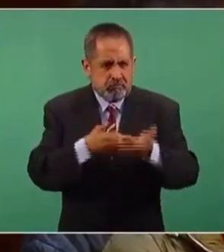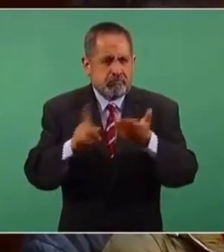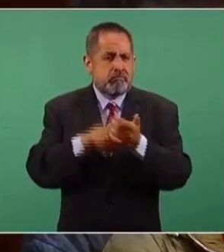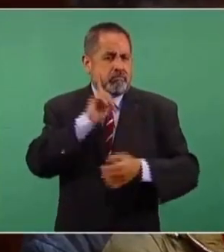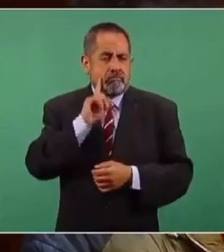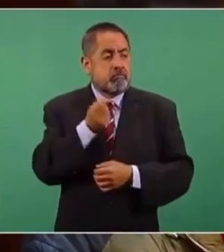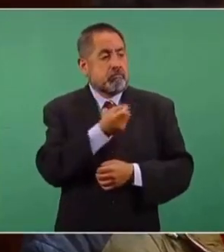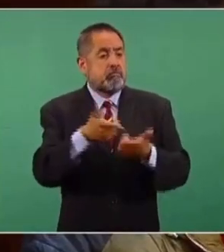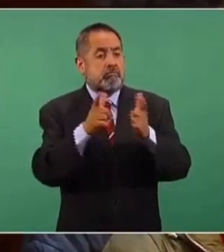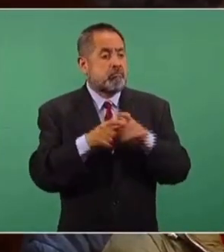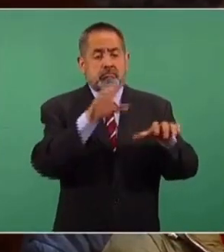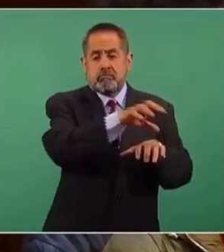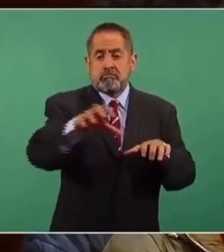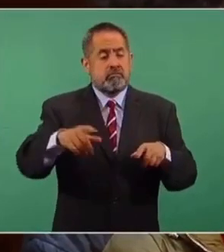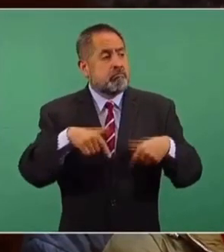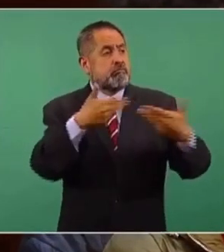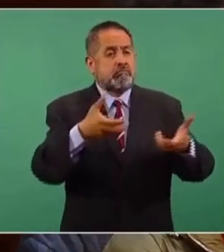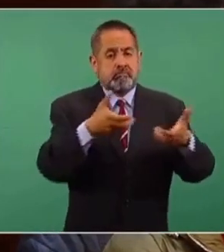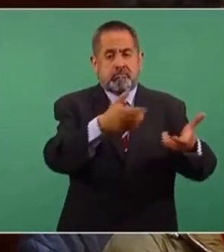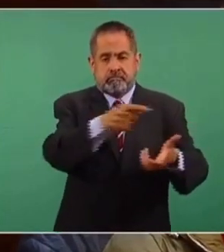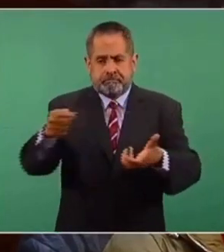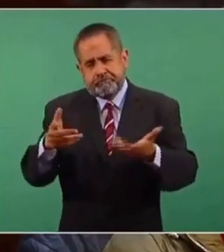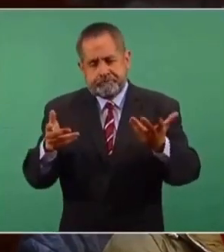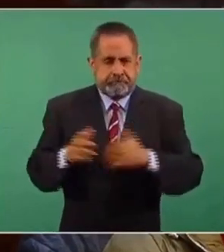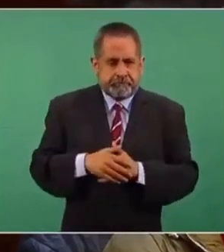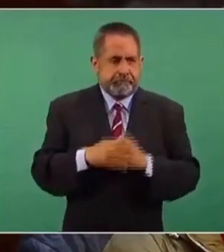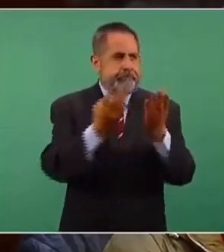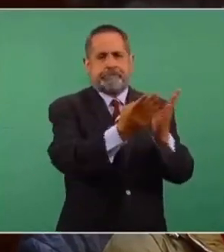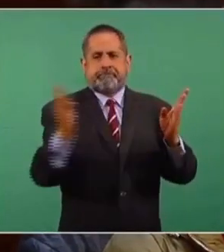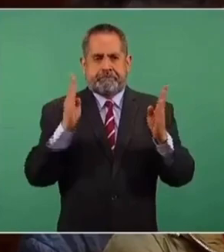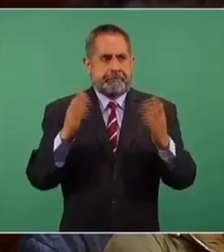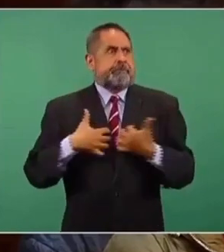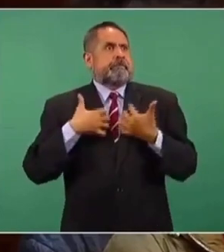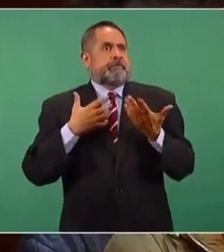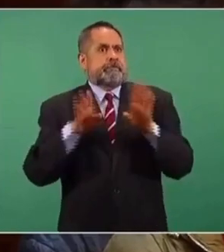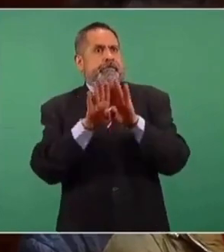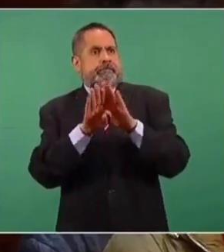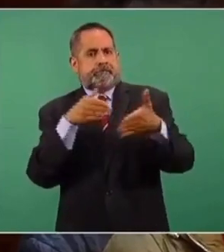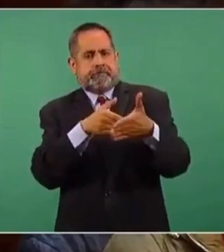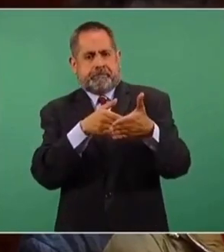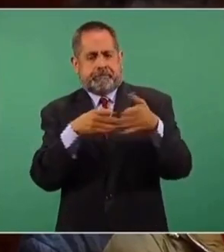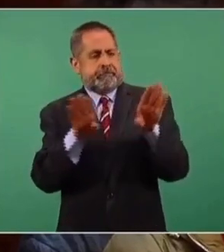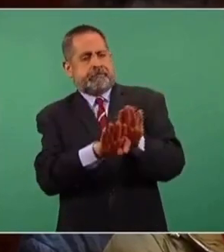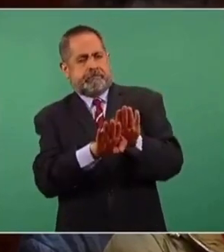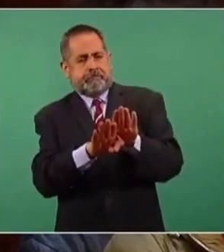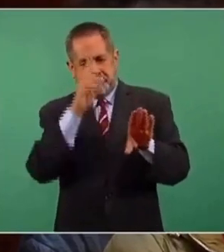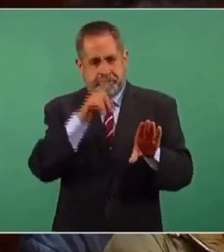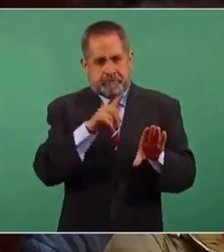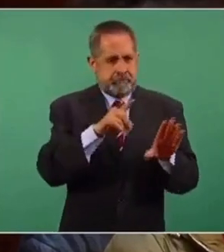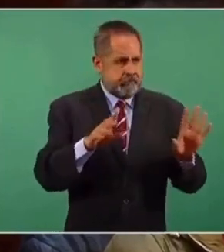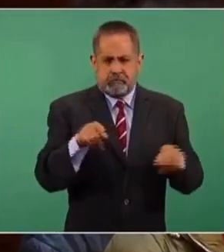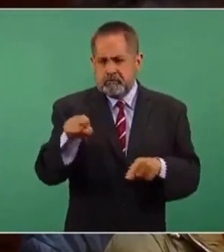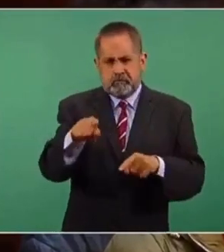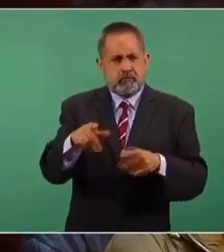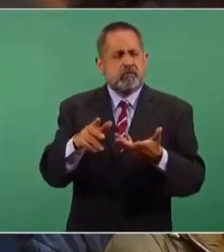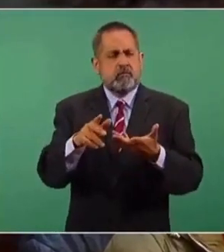Hay algunos colectivos que están ahora en las calles, desgraciadamente pues cuando se pone una valla también se cierra o se manda un mensaje quizá para quienes no están